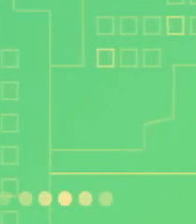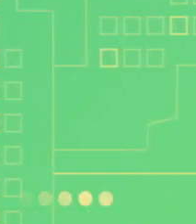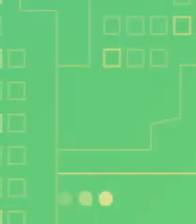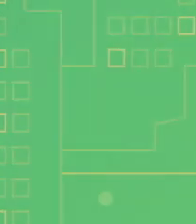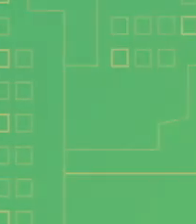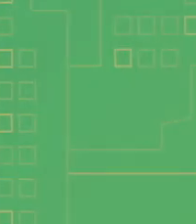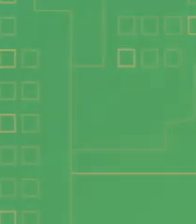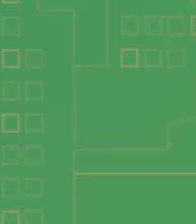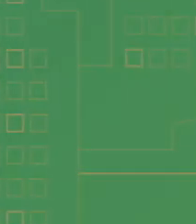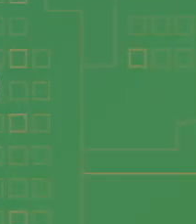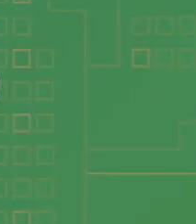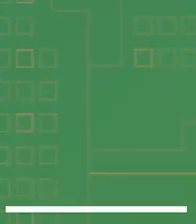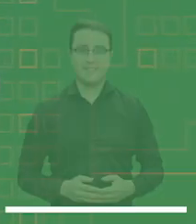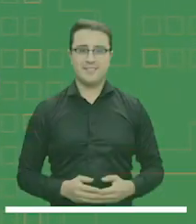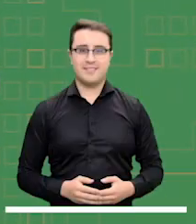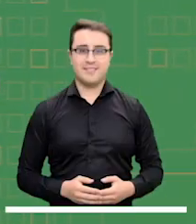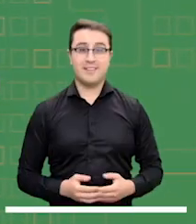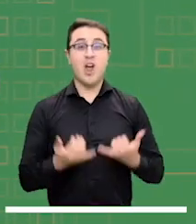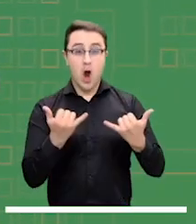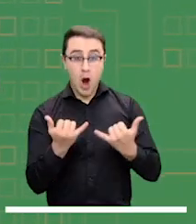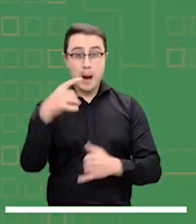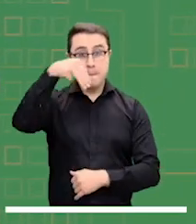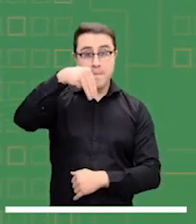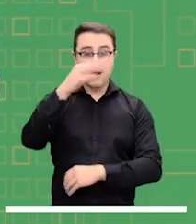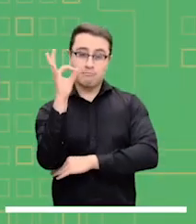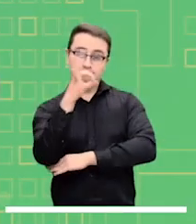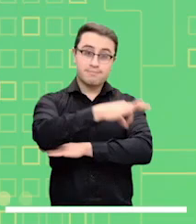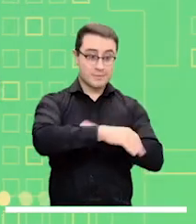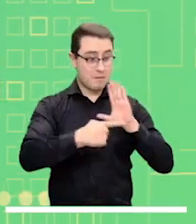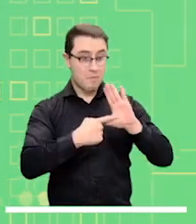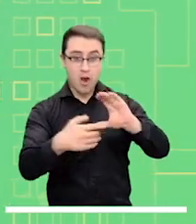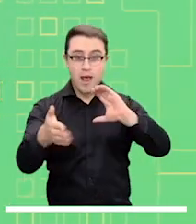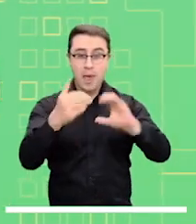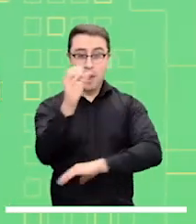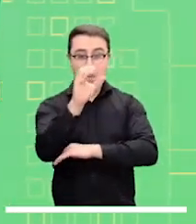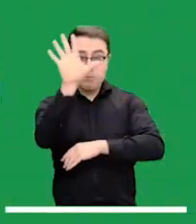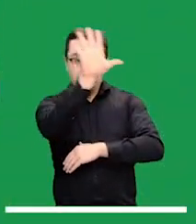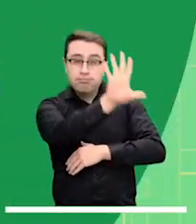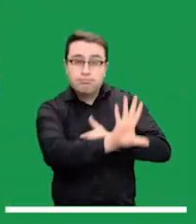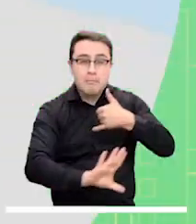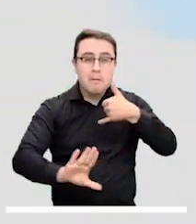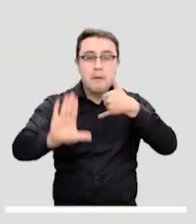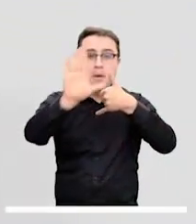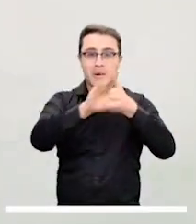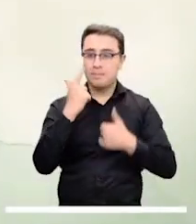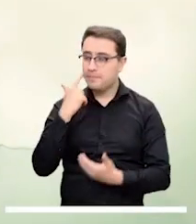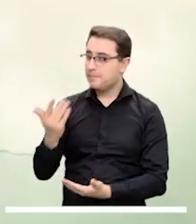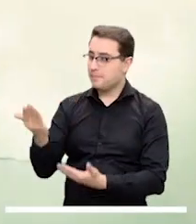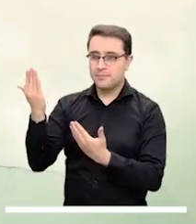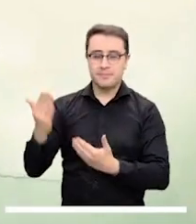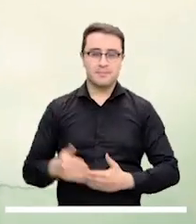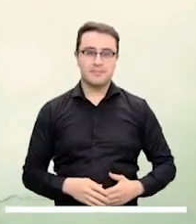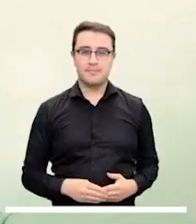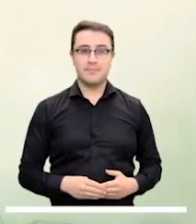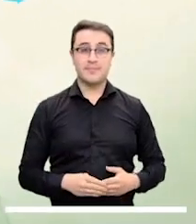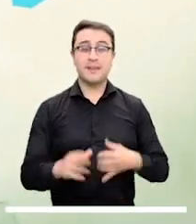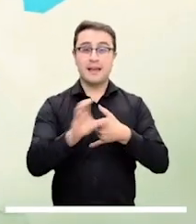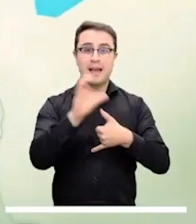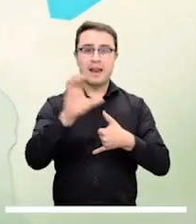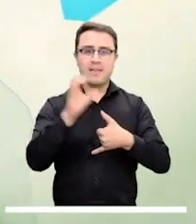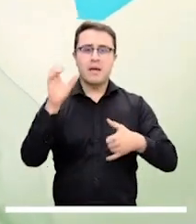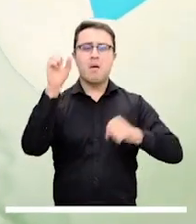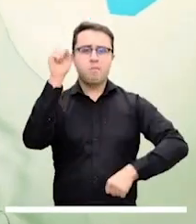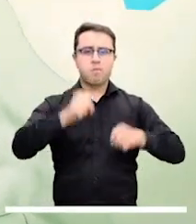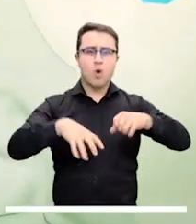Entramos en la tarde del martes con nuestro habitual recorrido meteorológico por las diferentes regiones del país. En el Caribe son probables